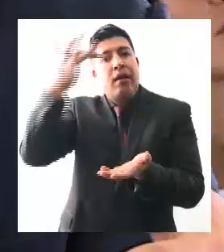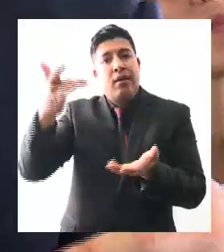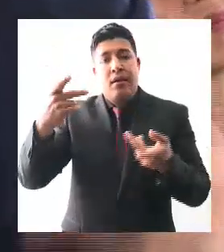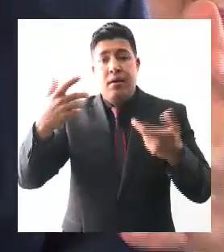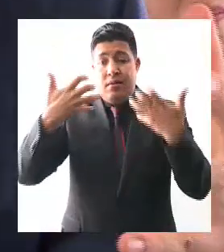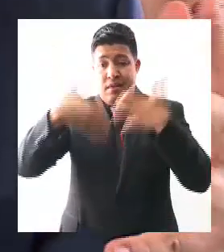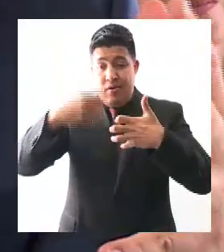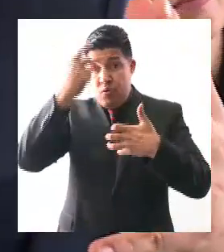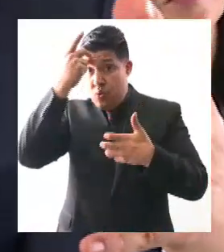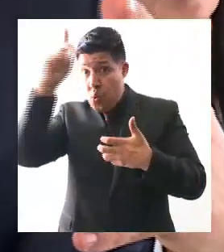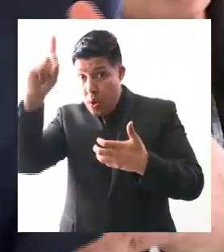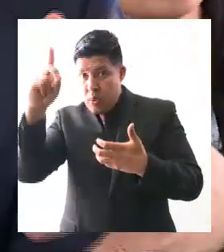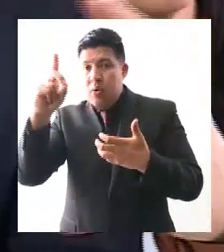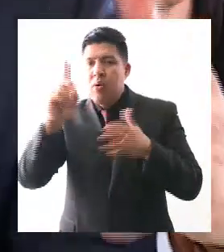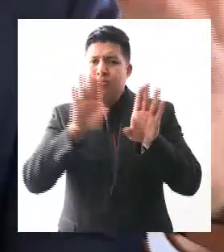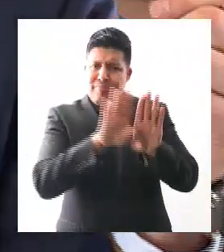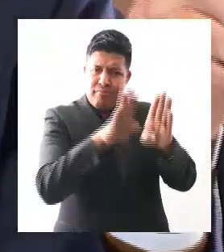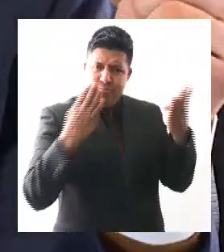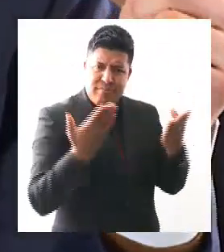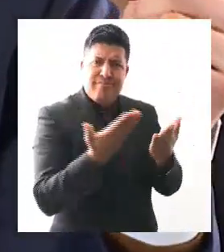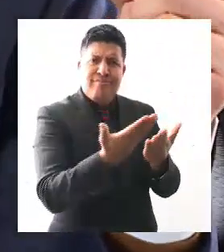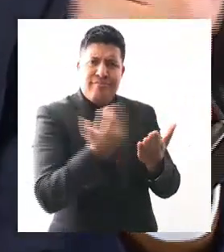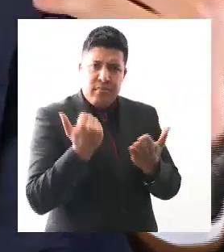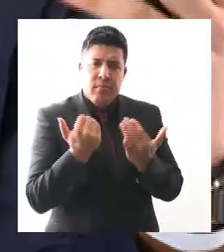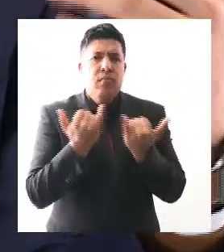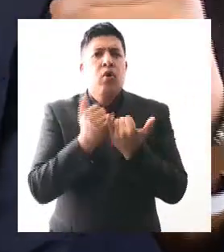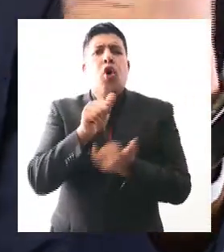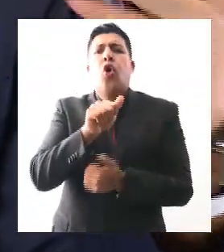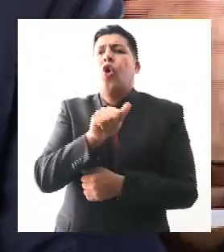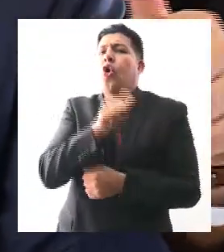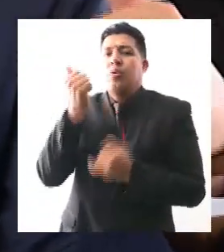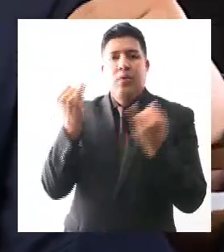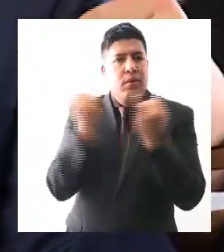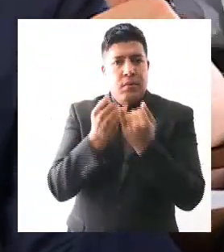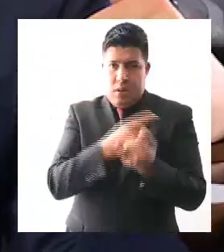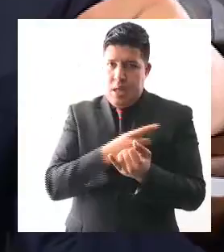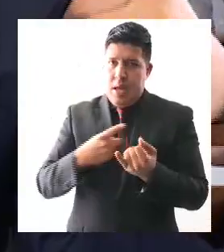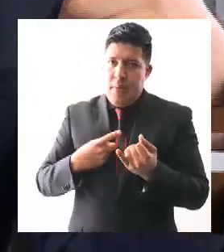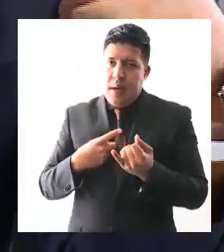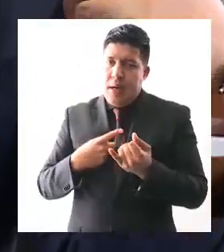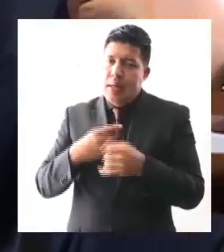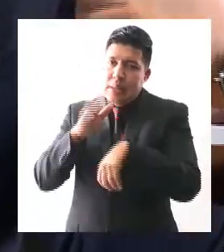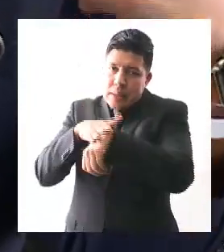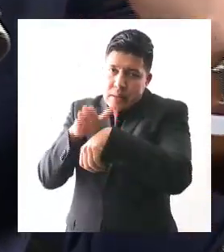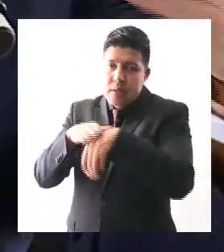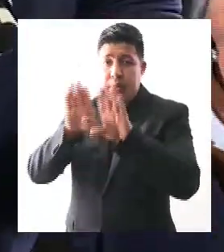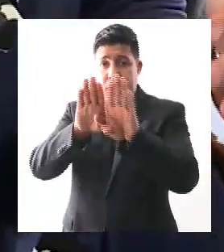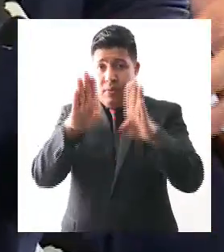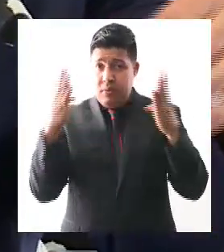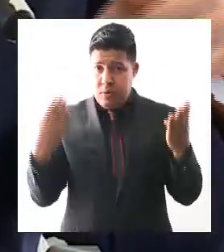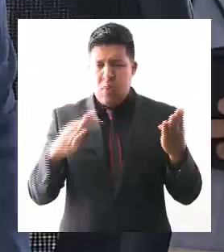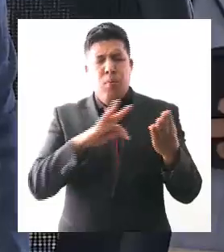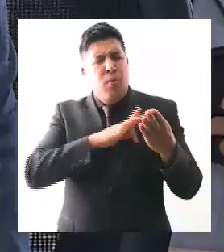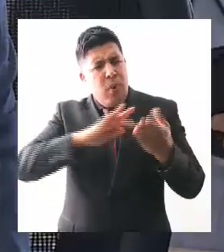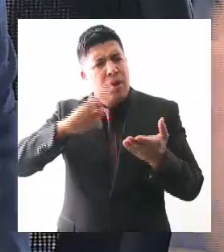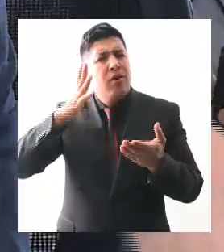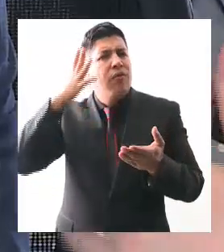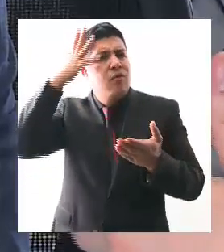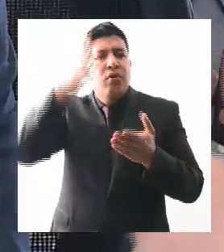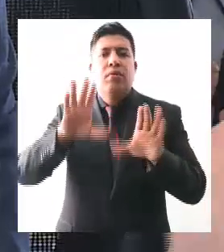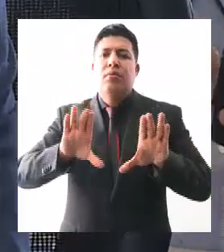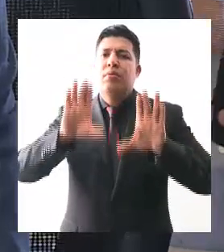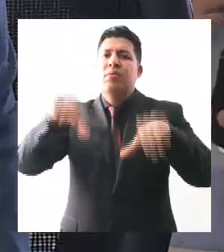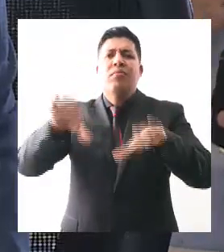demás sensibilizarlos para que nos sigan generando condiciones. Esa gente que demostró que se puede reinsertar, que